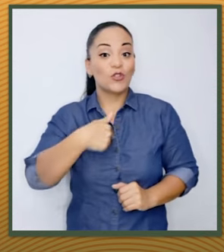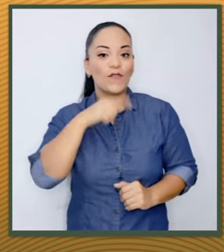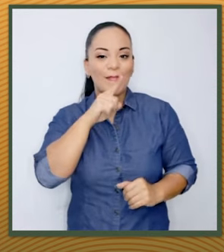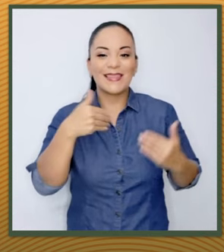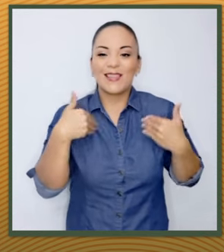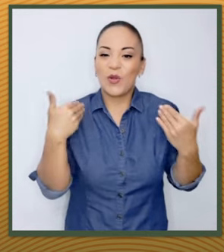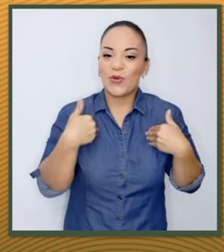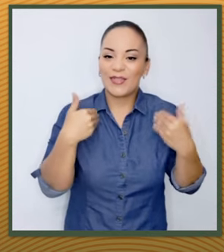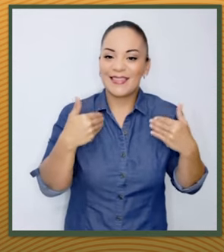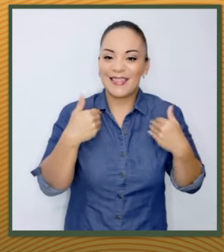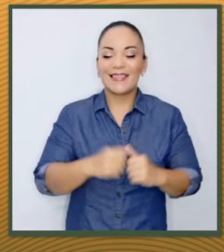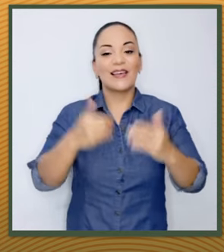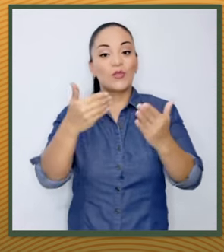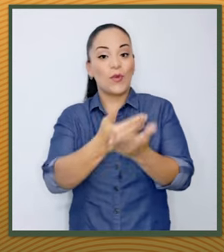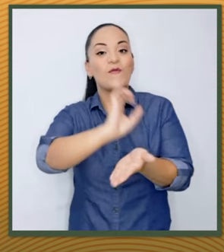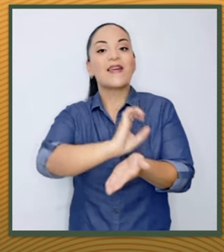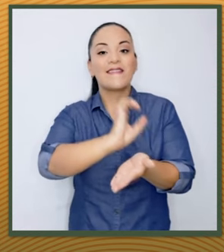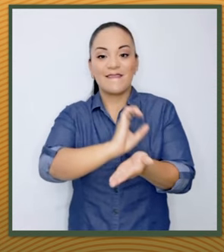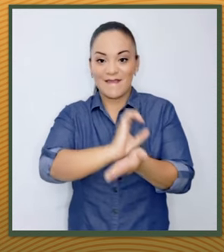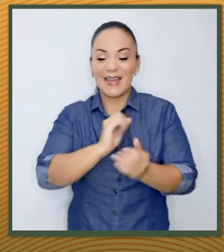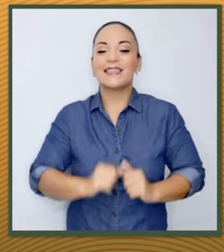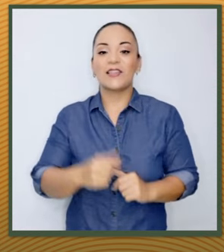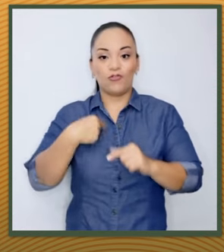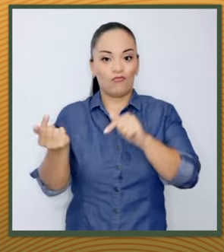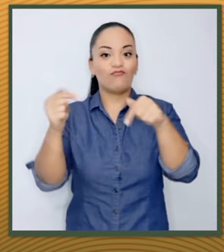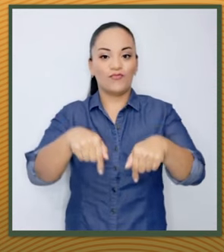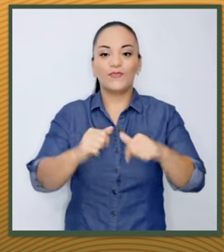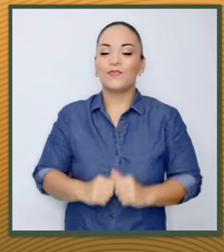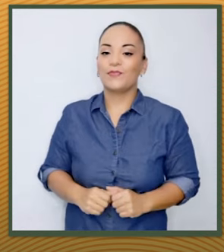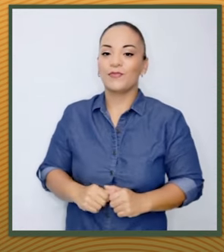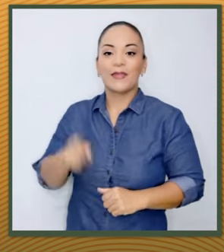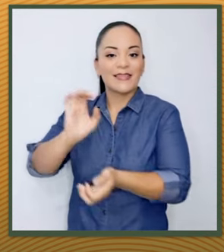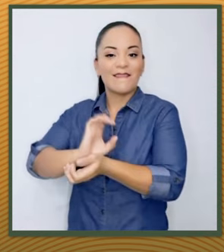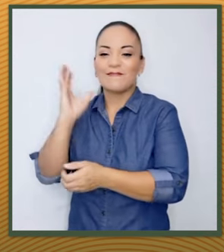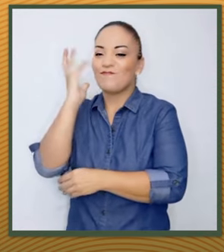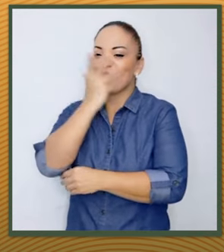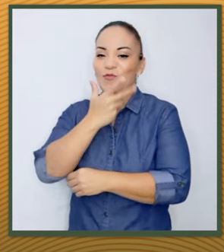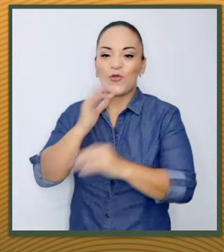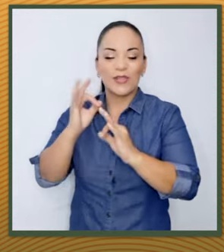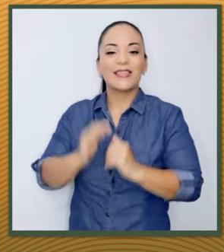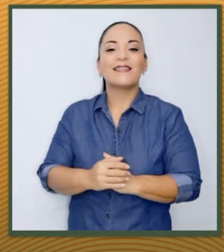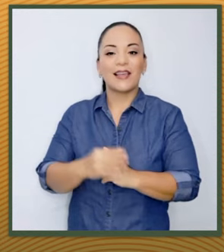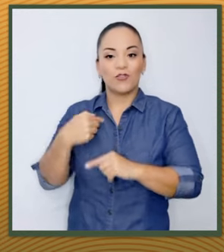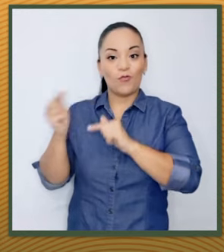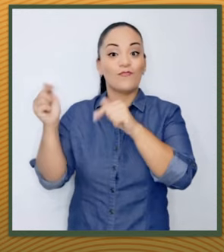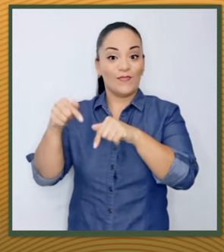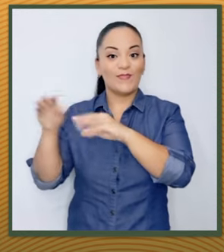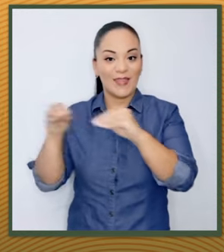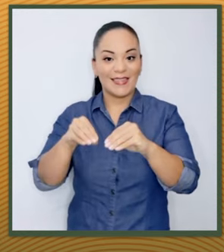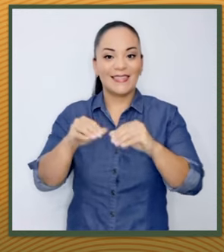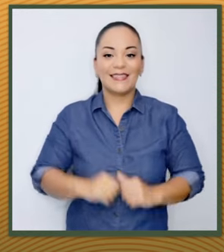estoy muy contenta con el nuevo device que me corresponde venir. El device está muy bonito, muy bonito. Yo vaya de por acá.